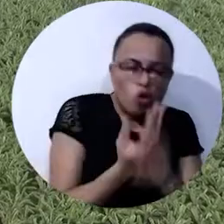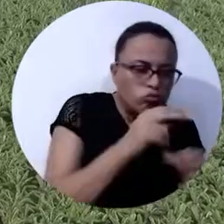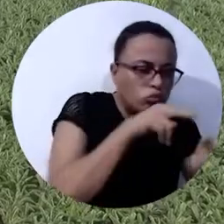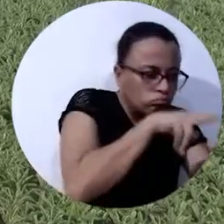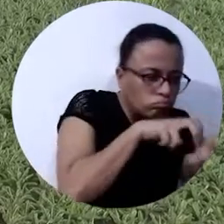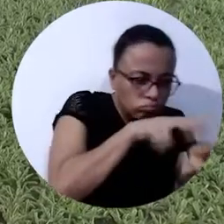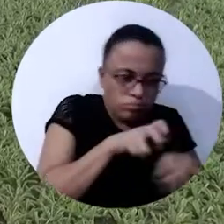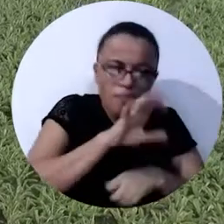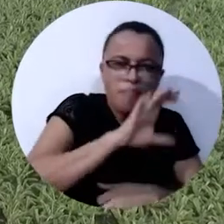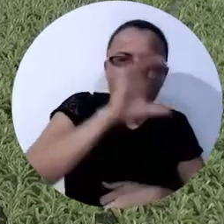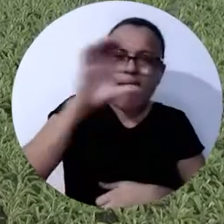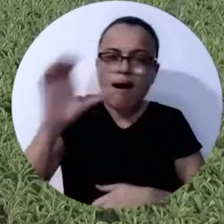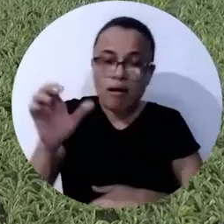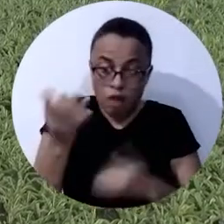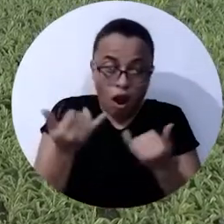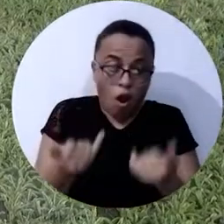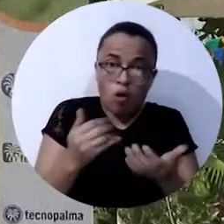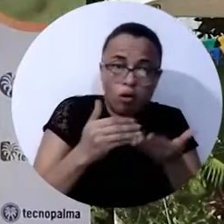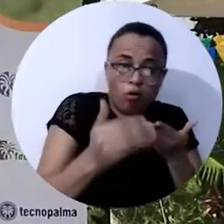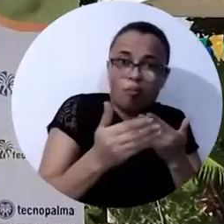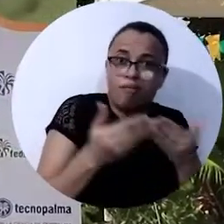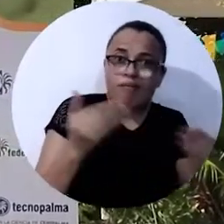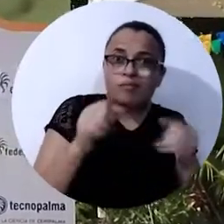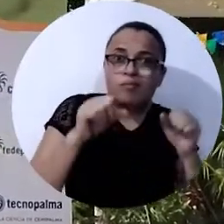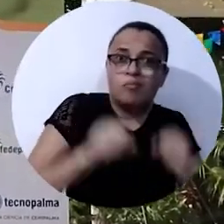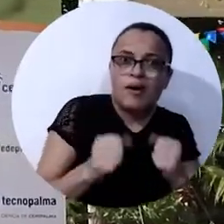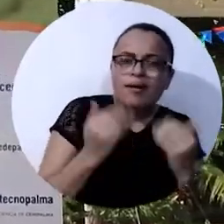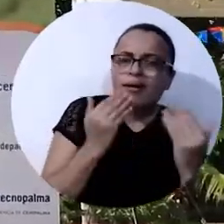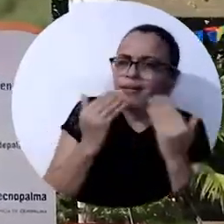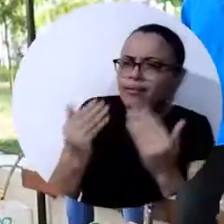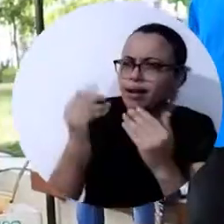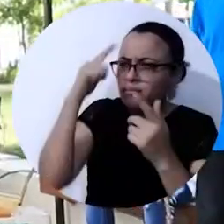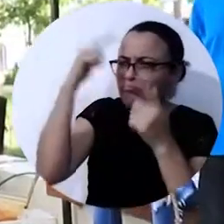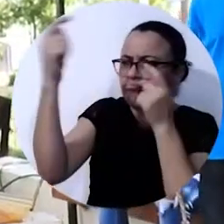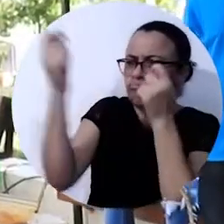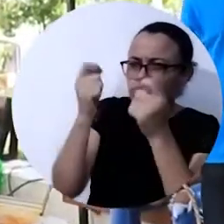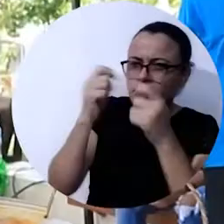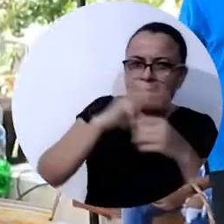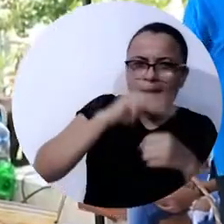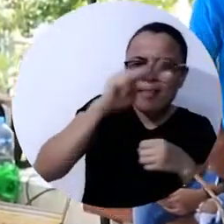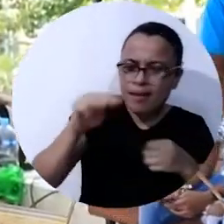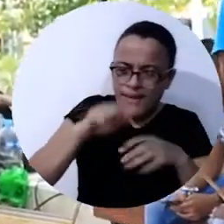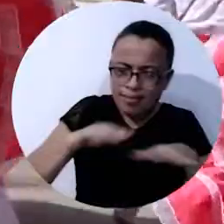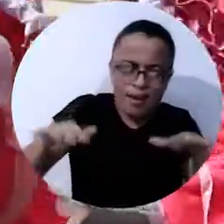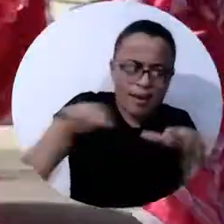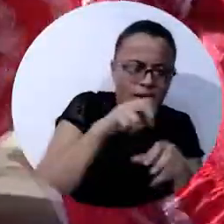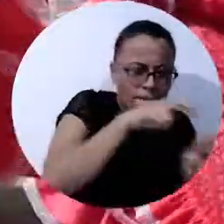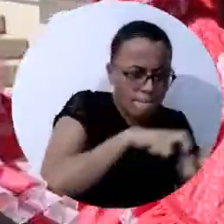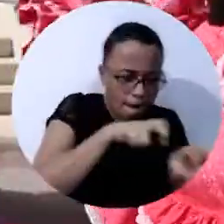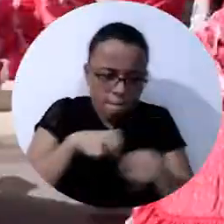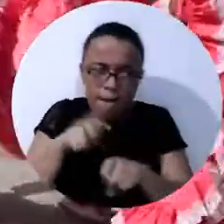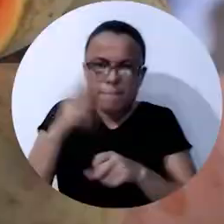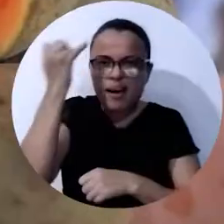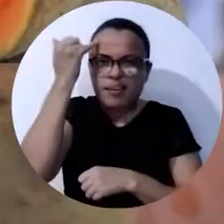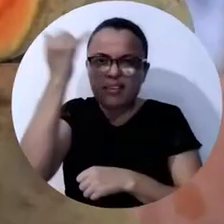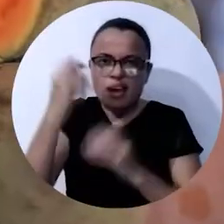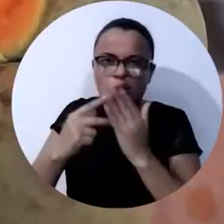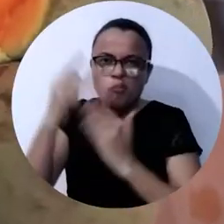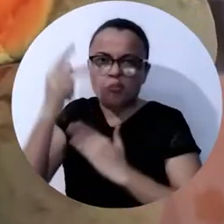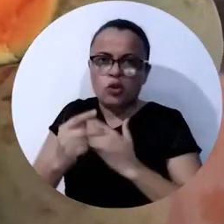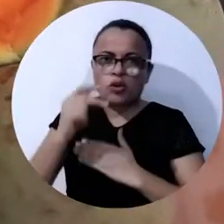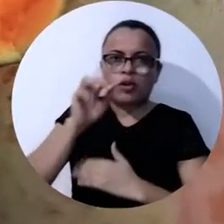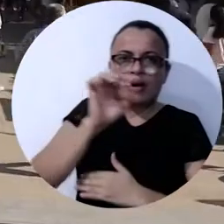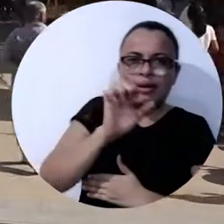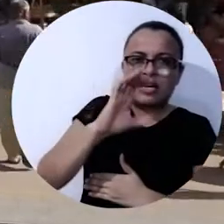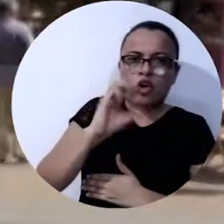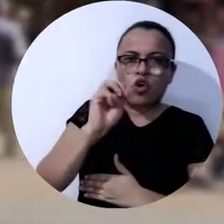Los productos cultivados en la región Caribe ahora están al alcance de la mano, gracias a la estrategia Magdalena Tierra de Agricultores, impulsada